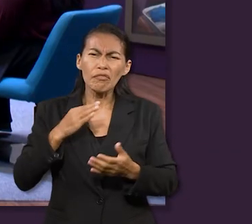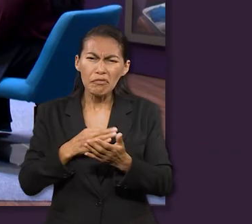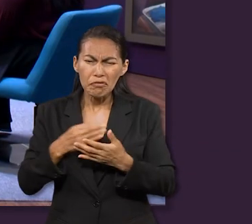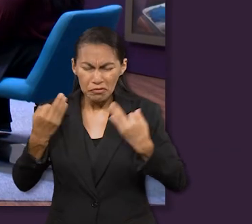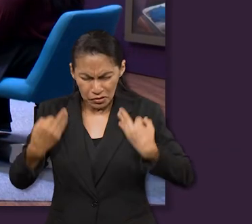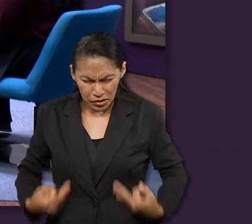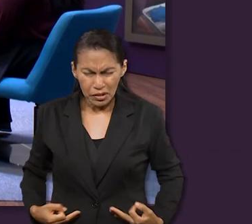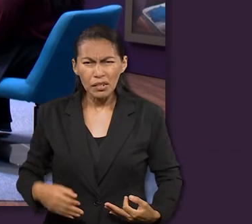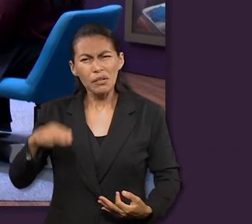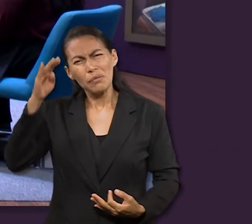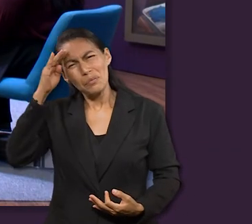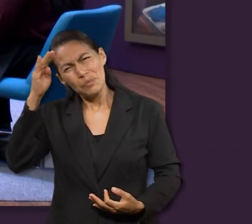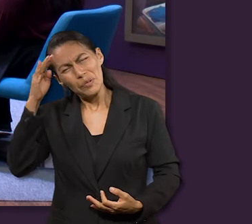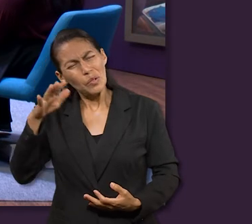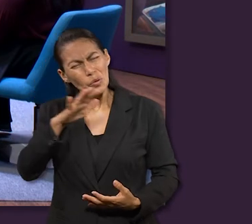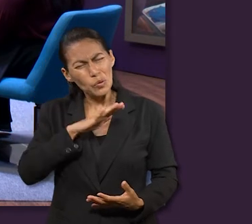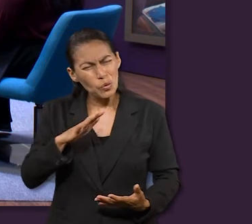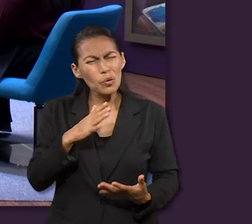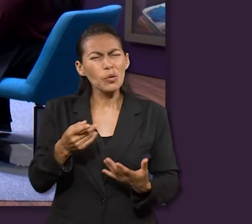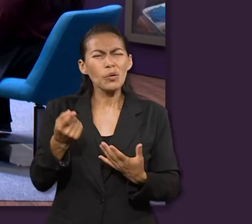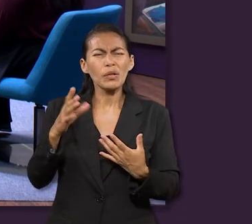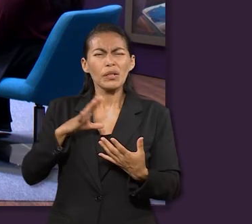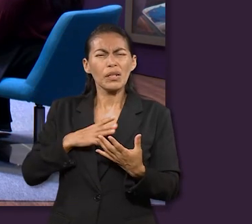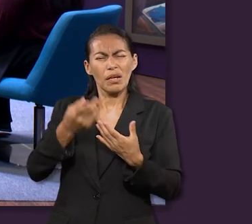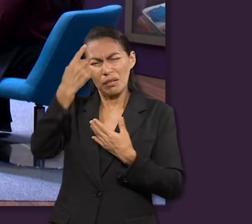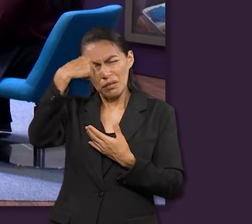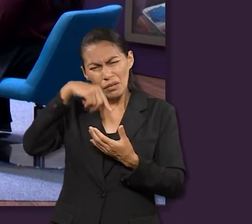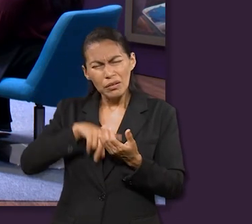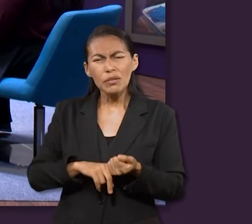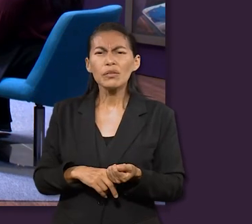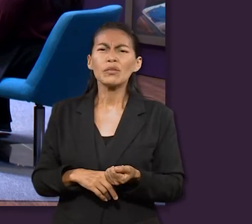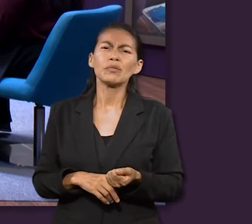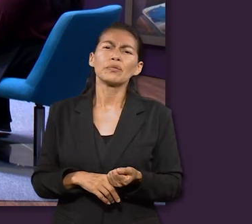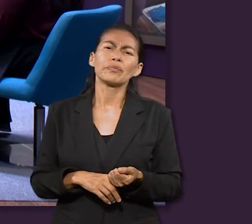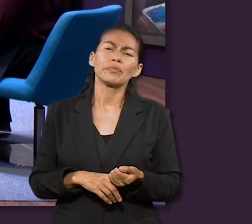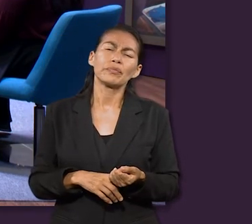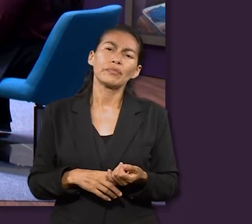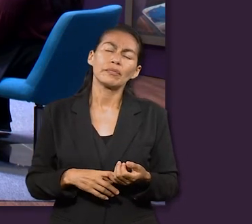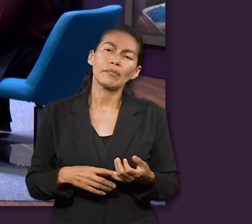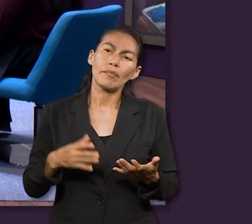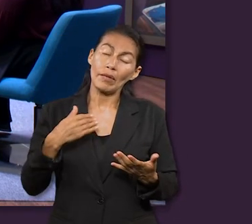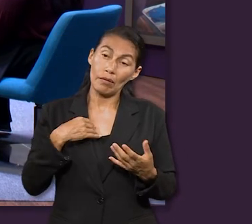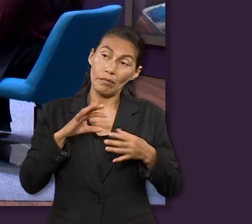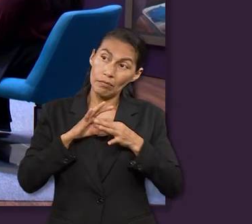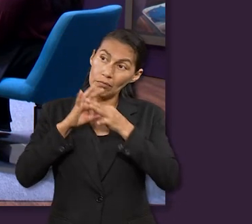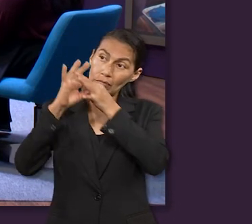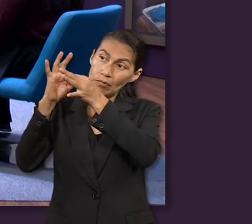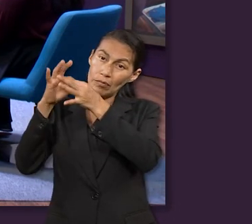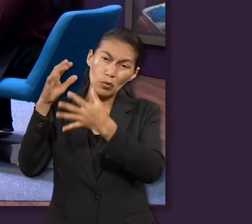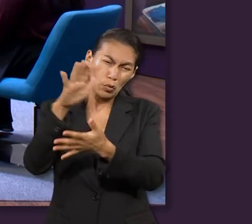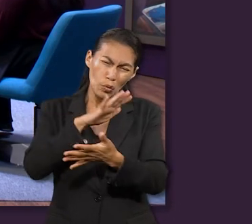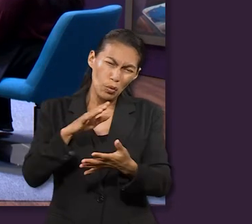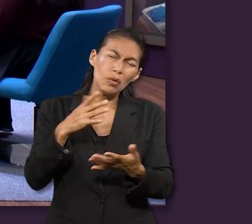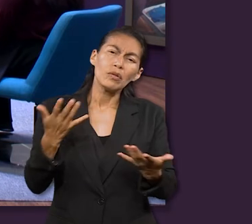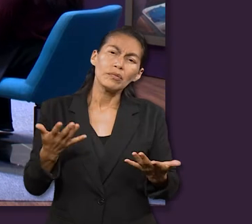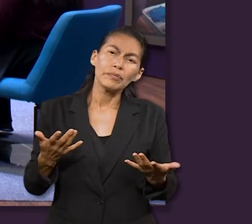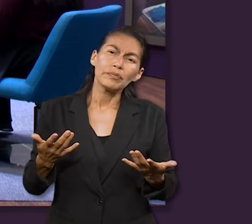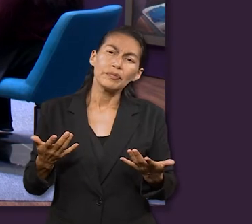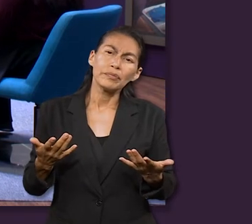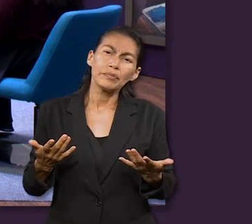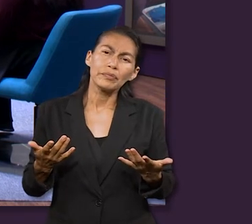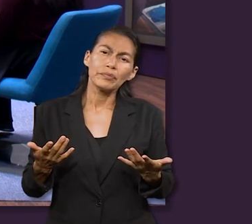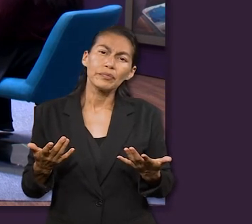ser, ¿no? Nuestro cuerpo, nuestra alma, lo que pensamos, nuestro espíritu, la parte de vida cristiana, ¿no?